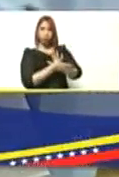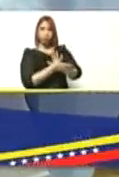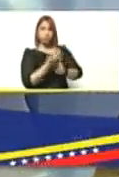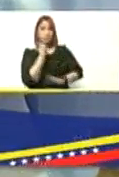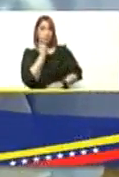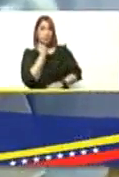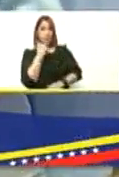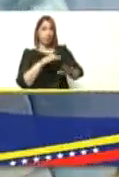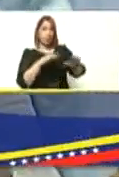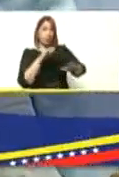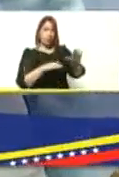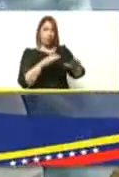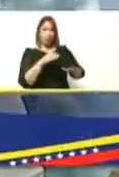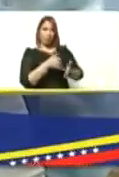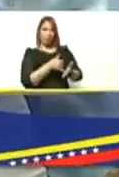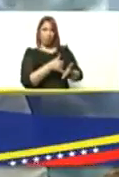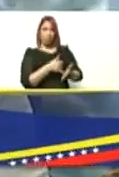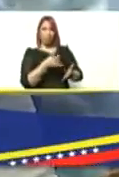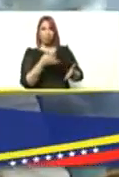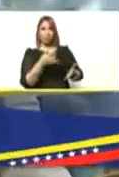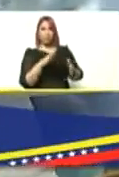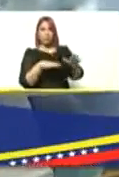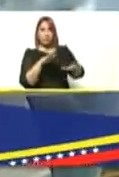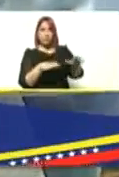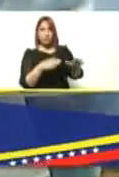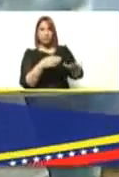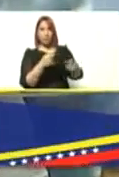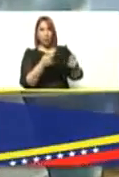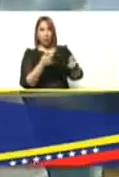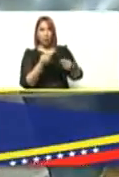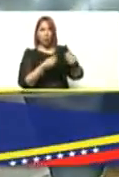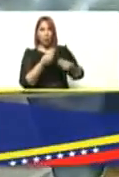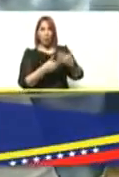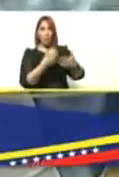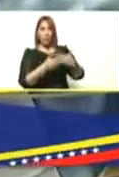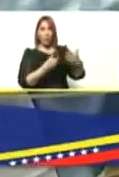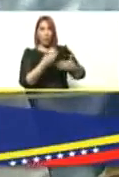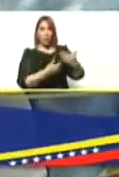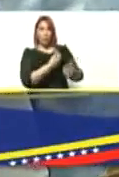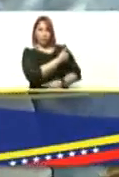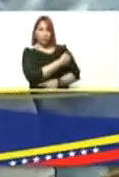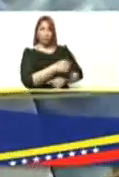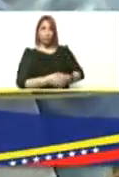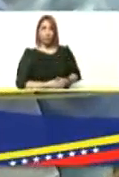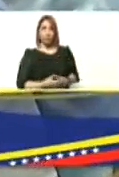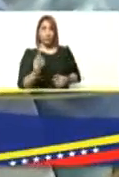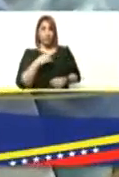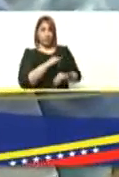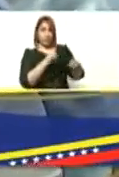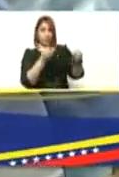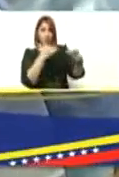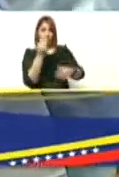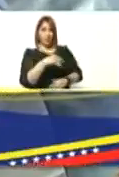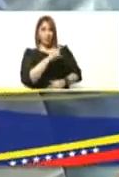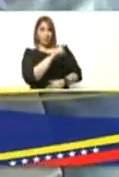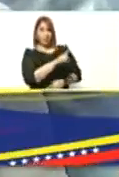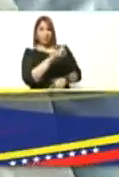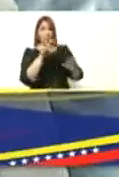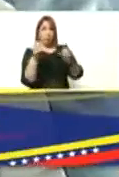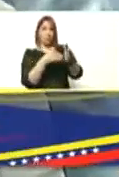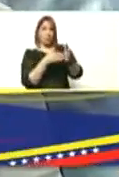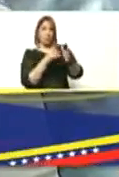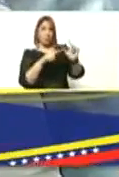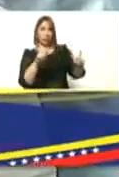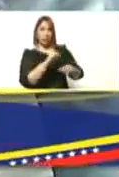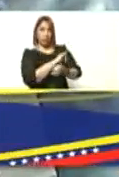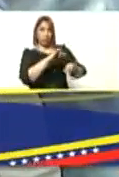leves y moderados del COVID salimos de esa tarea y comenzamos el proceso de vacunación teniendo hoy una cantidad de más de 180 mil personas